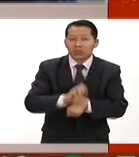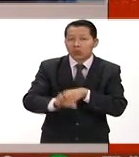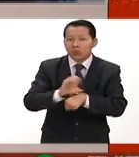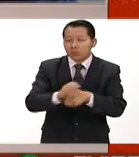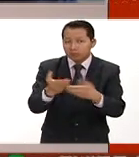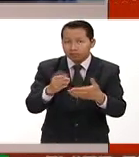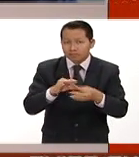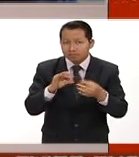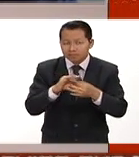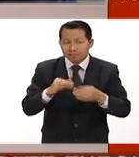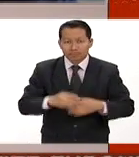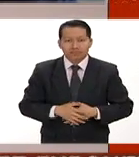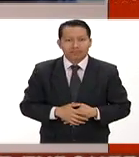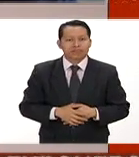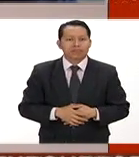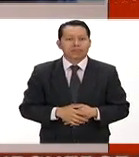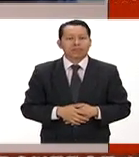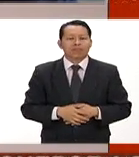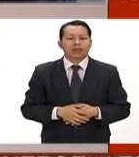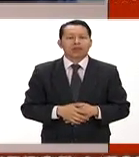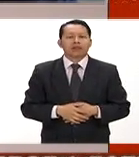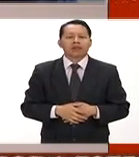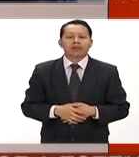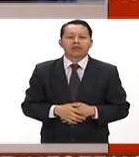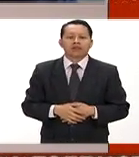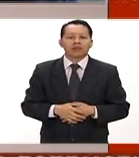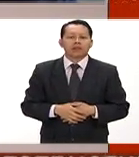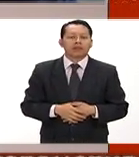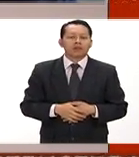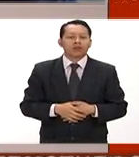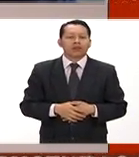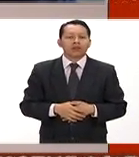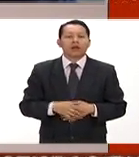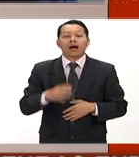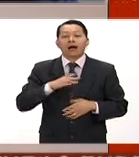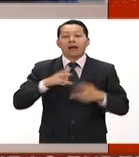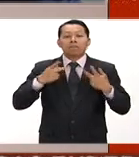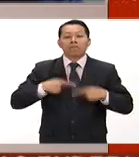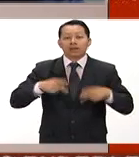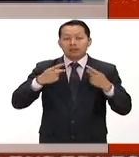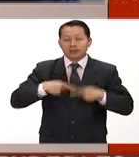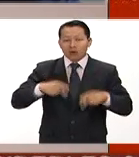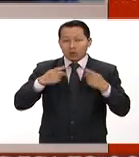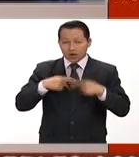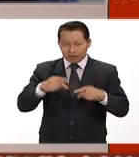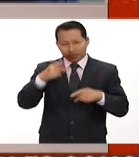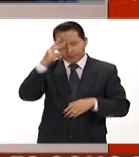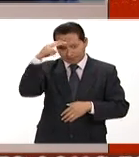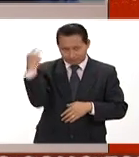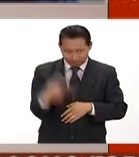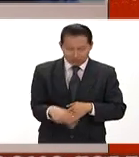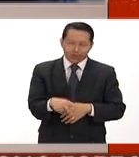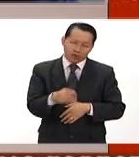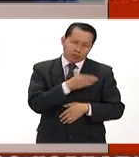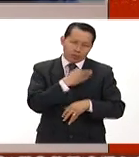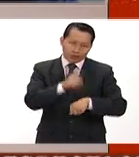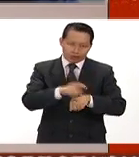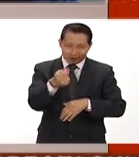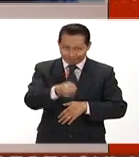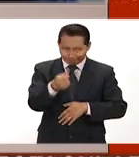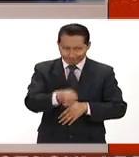Buenos días para todos los oyentes y televidentes en México sí